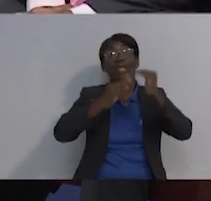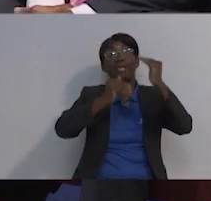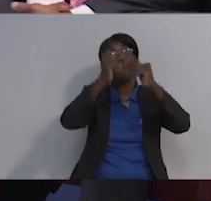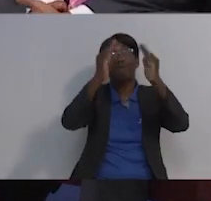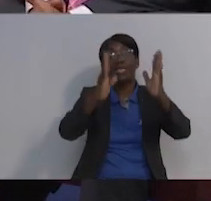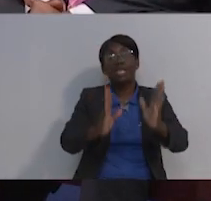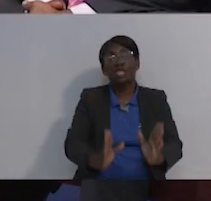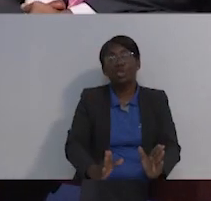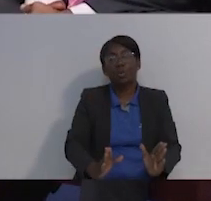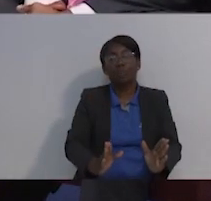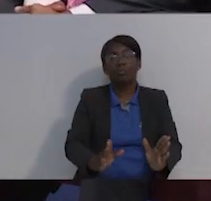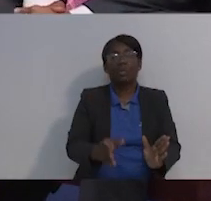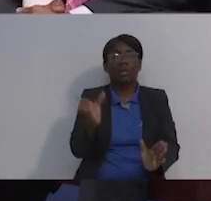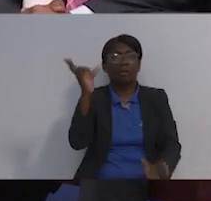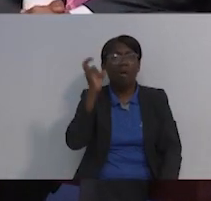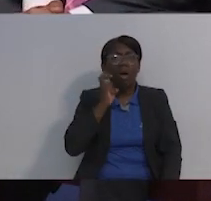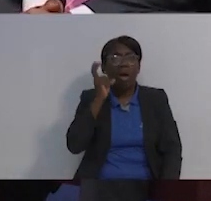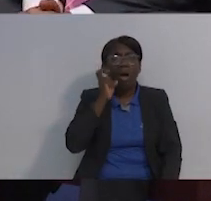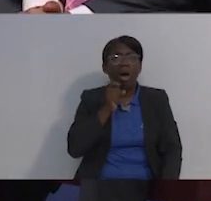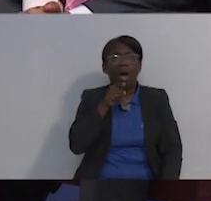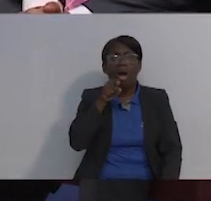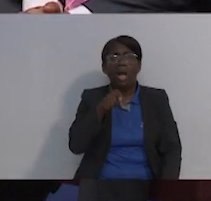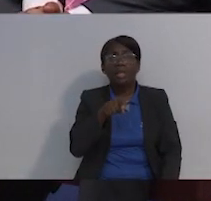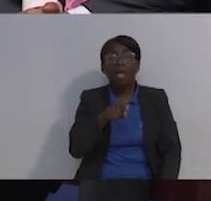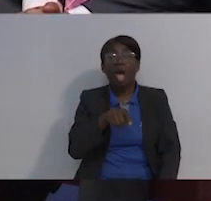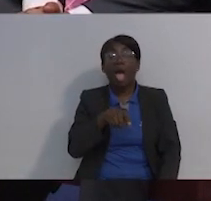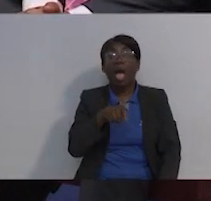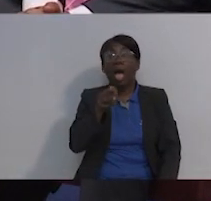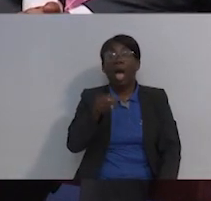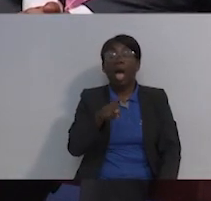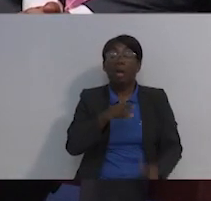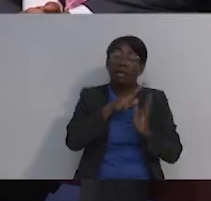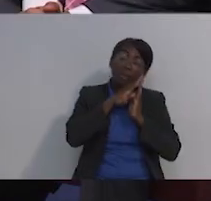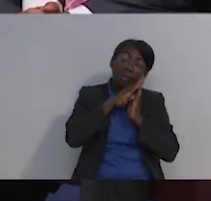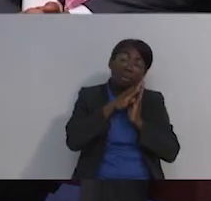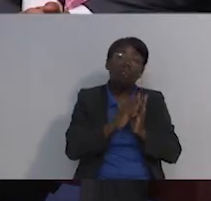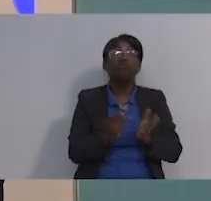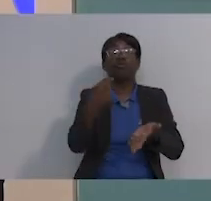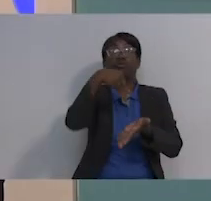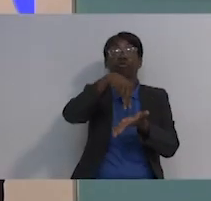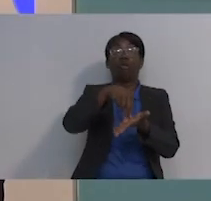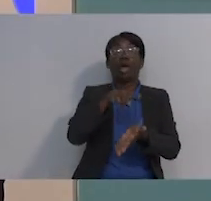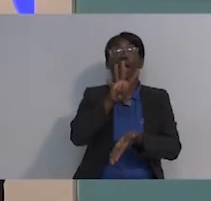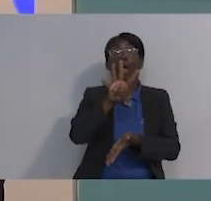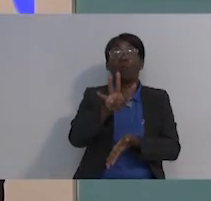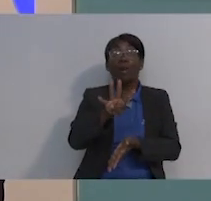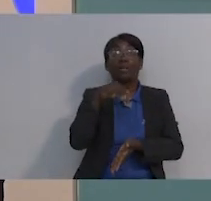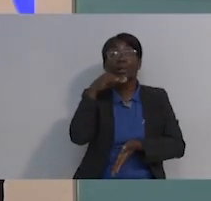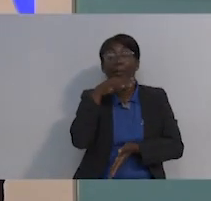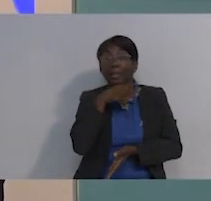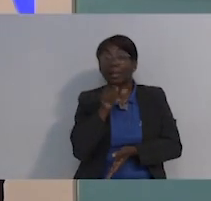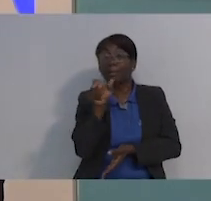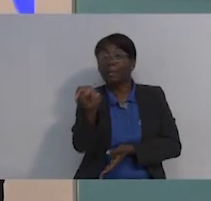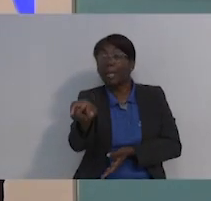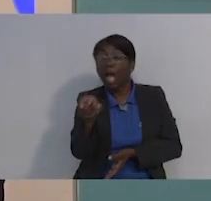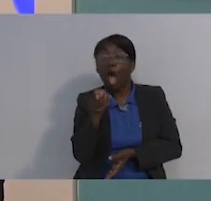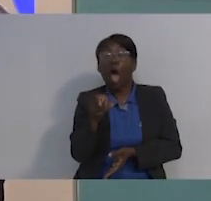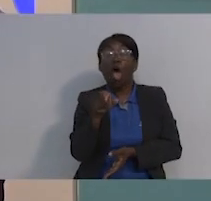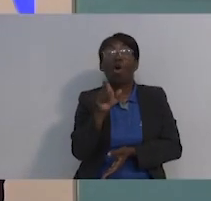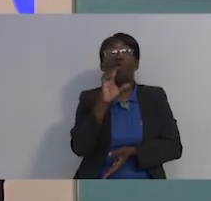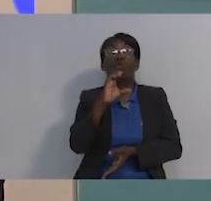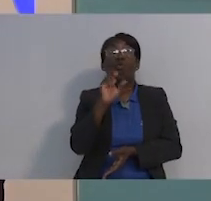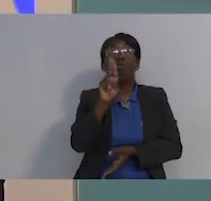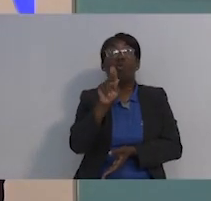para mí es que, escucho que la gente tiene que levantarse a las cuatro de la mañana para ir a tomar cupo y